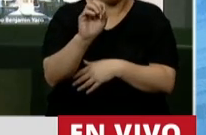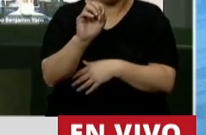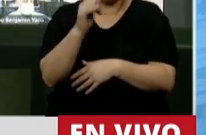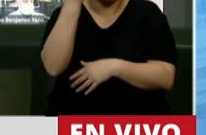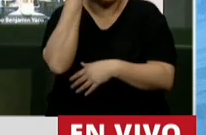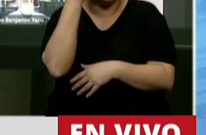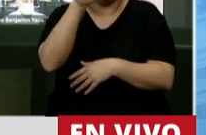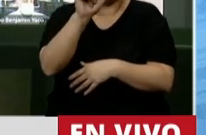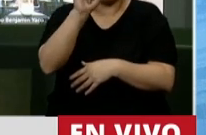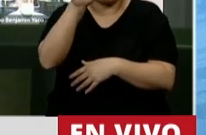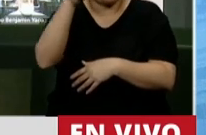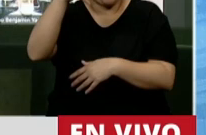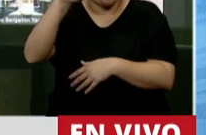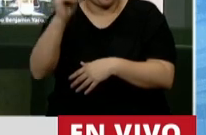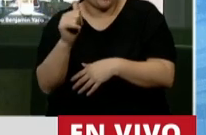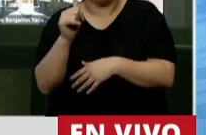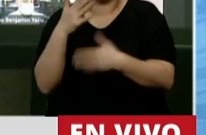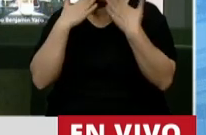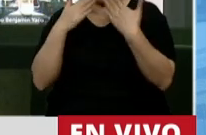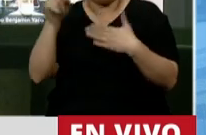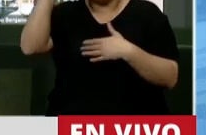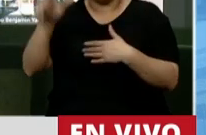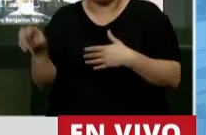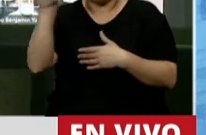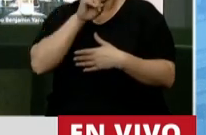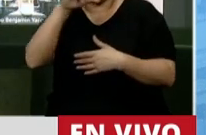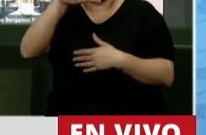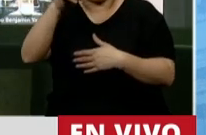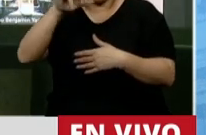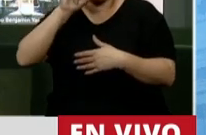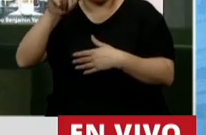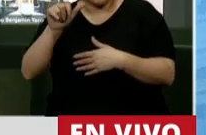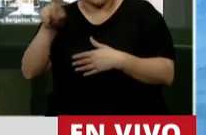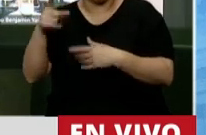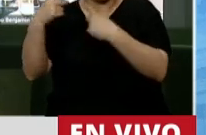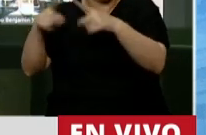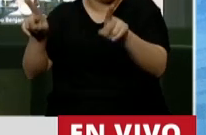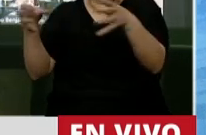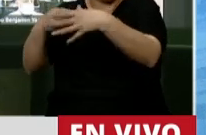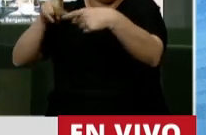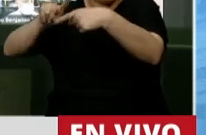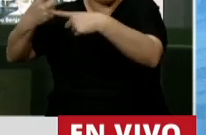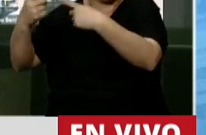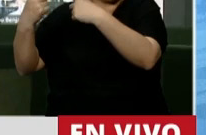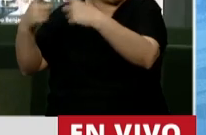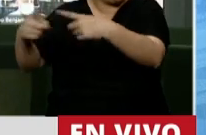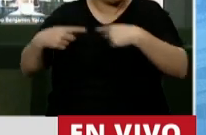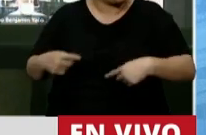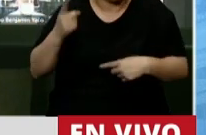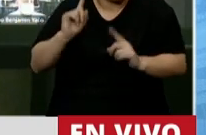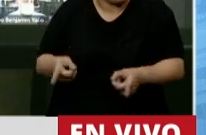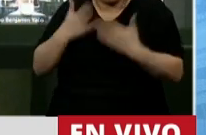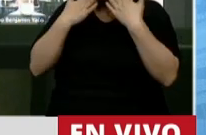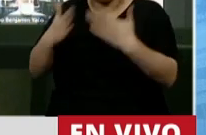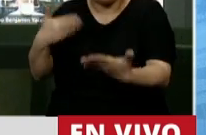hoy es de Camila, sino que hoy hay que dejar de lado esas banderías políticas porque esta ley es de todos los argentinos. Entonces